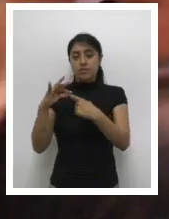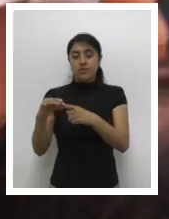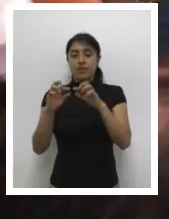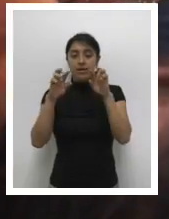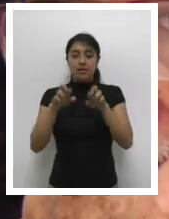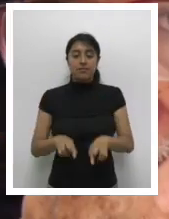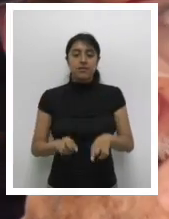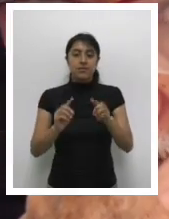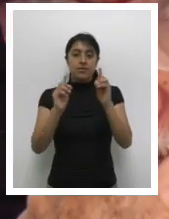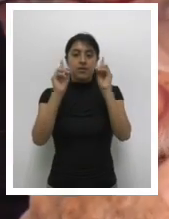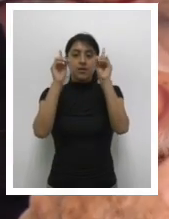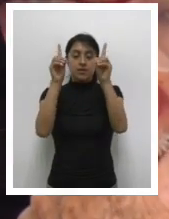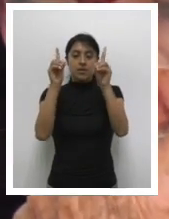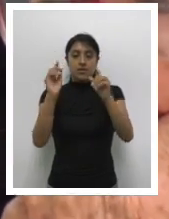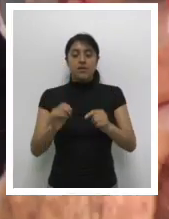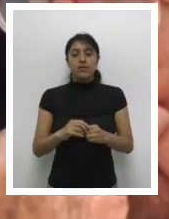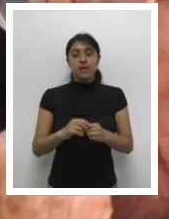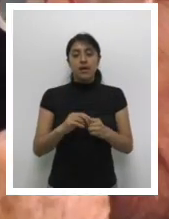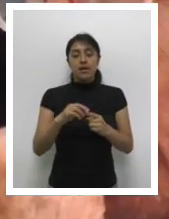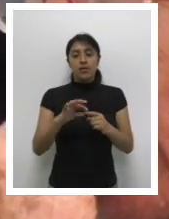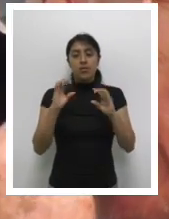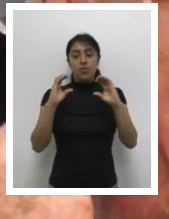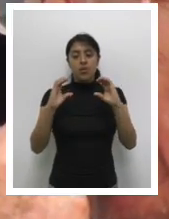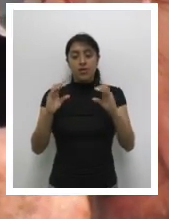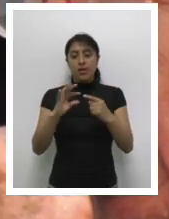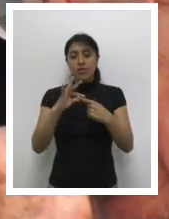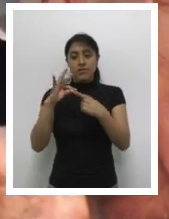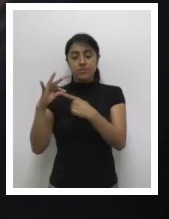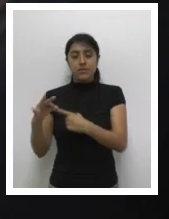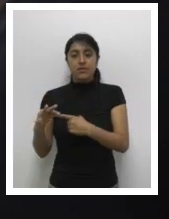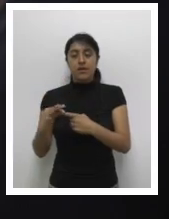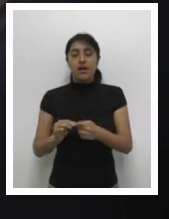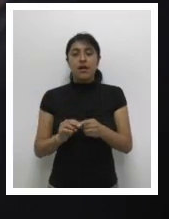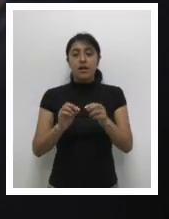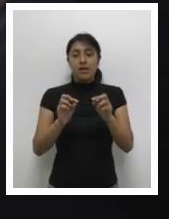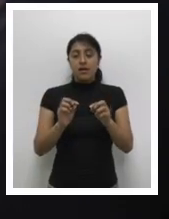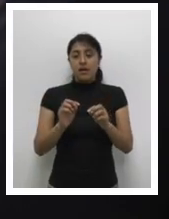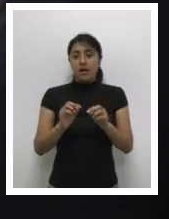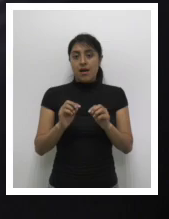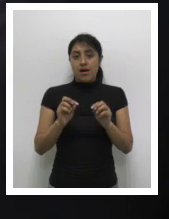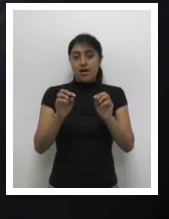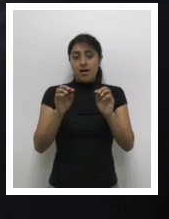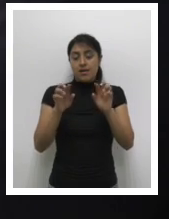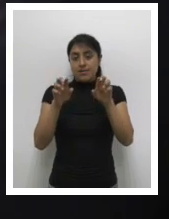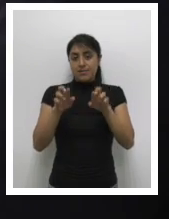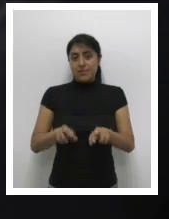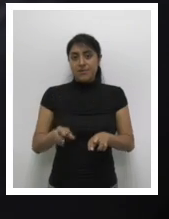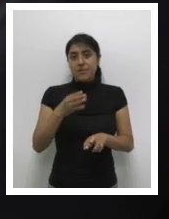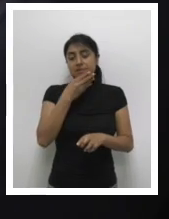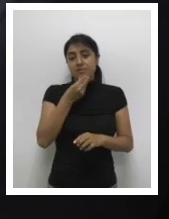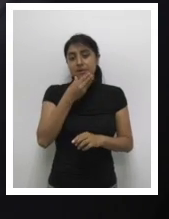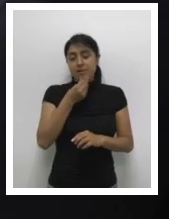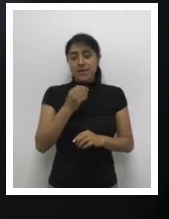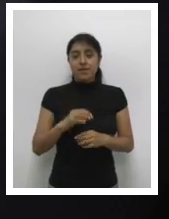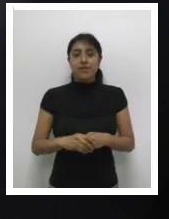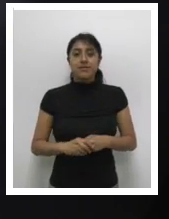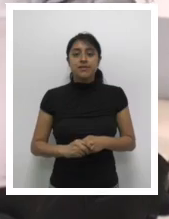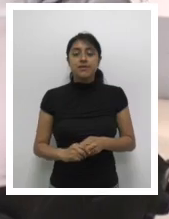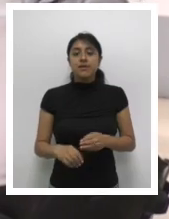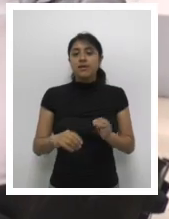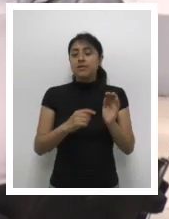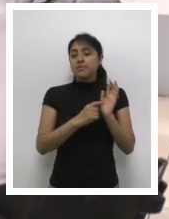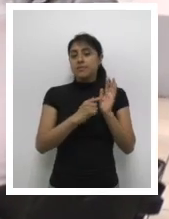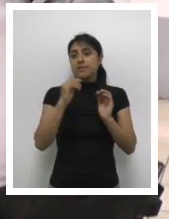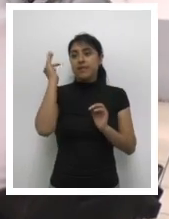personas con discapacidad y adultos mayores. Es importante indicar que para lograr dicho objetivo, se capacita y